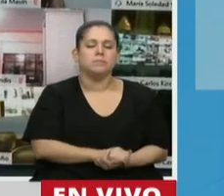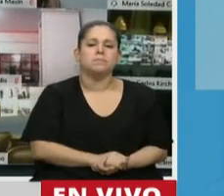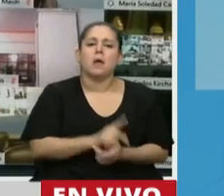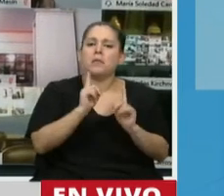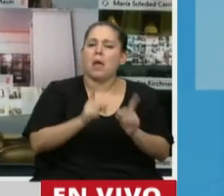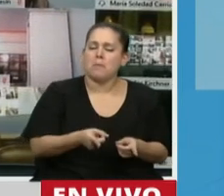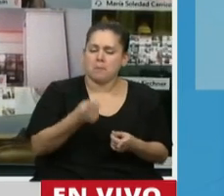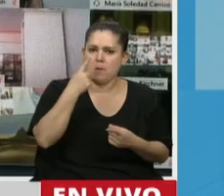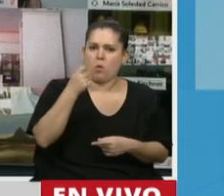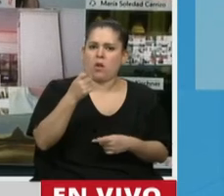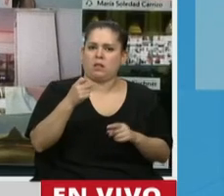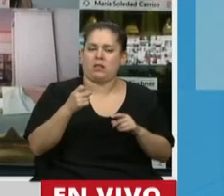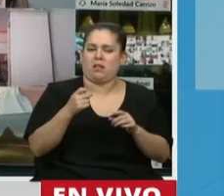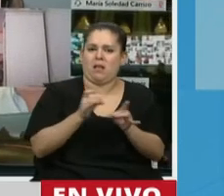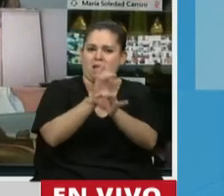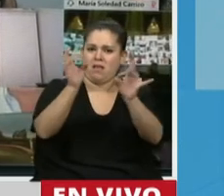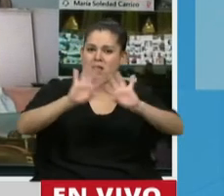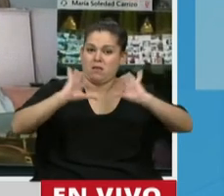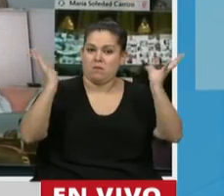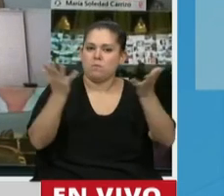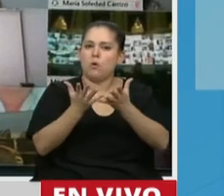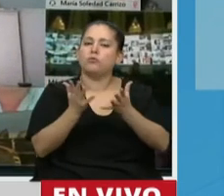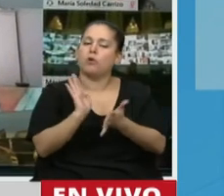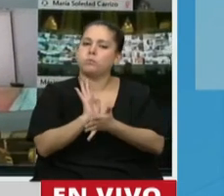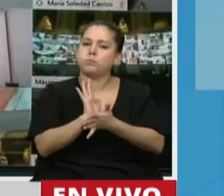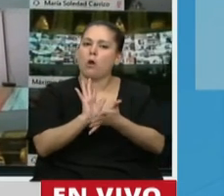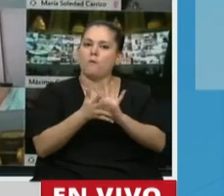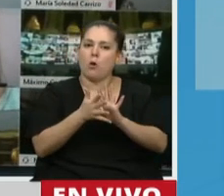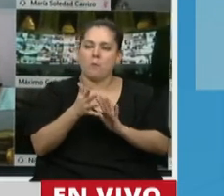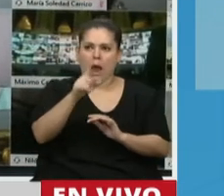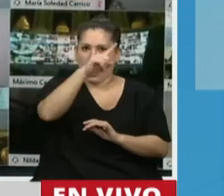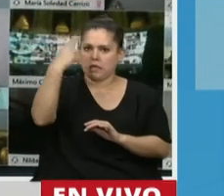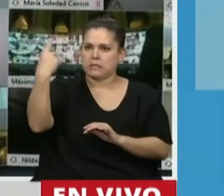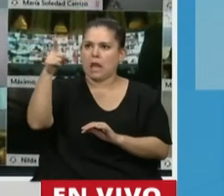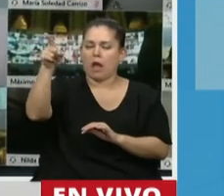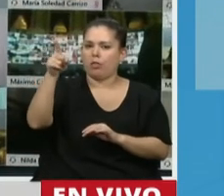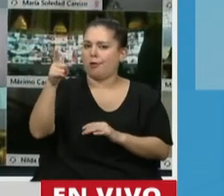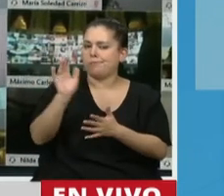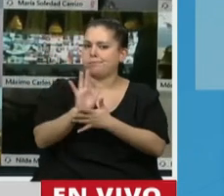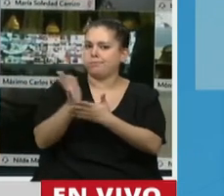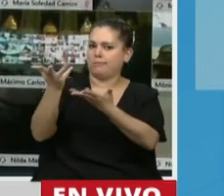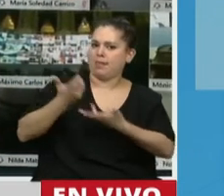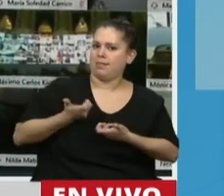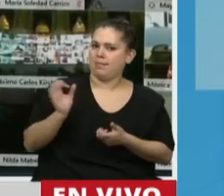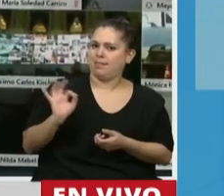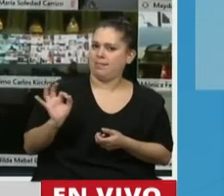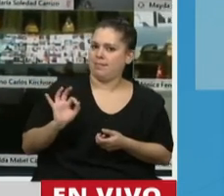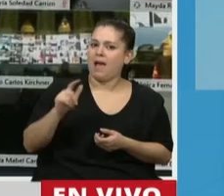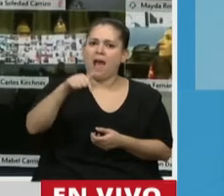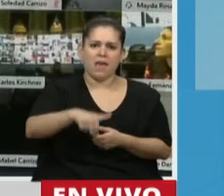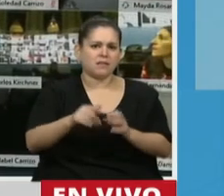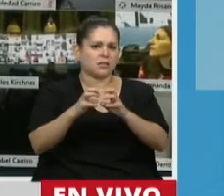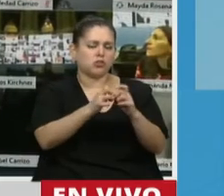pandemia lo que hizo fue derribar el nito de la mano invisible del Estado, del mercado. Todos en esta sesión